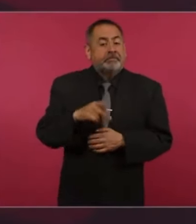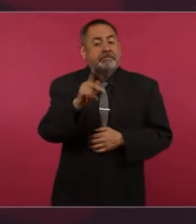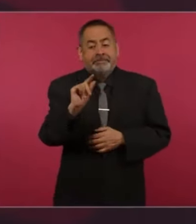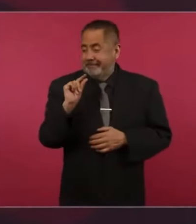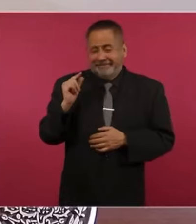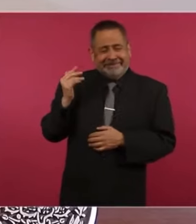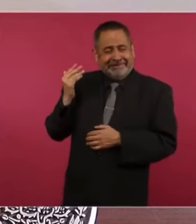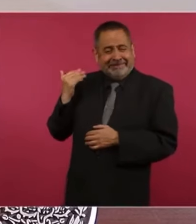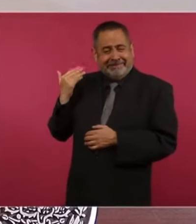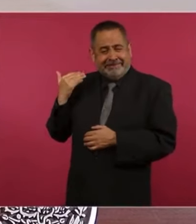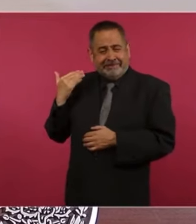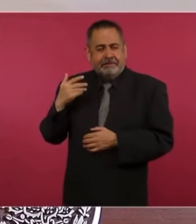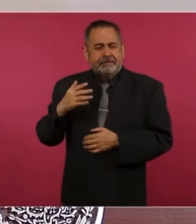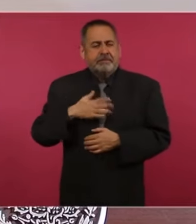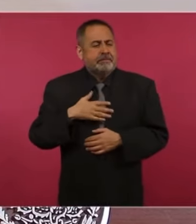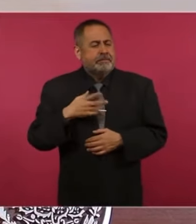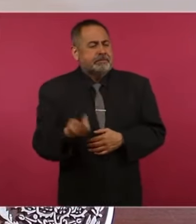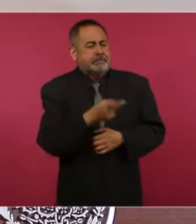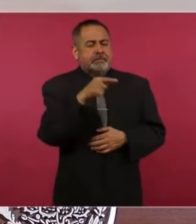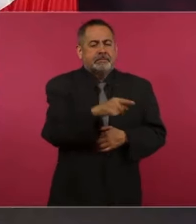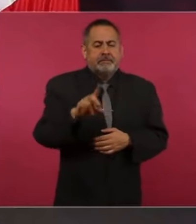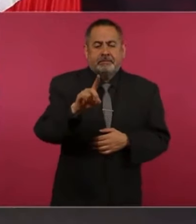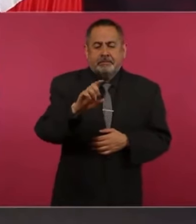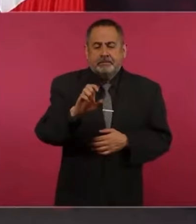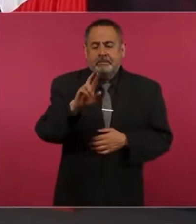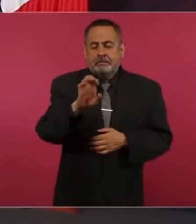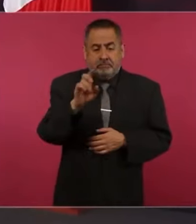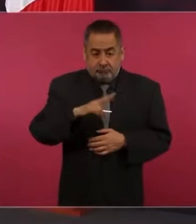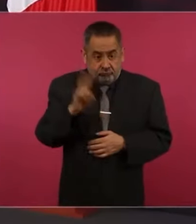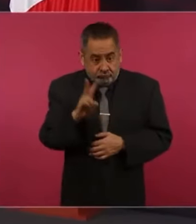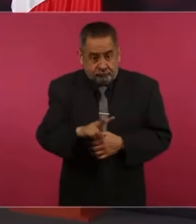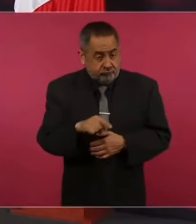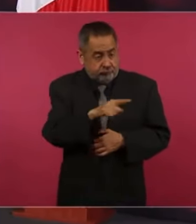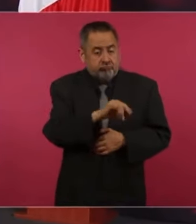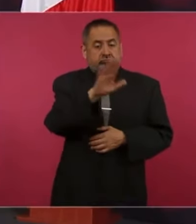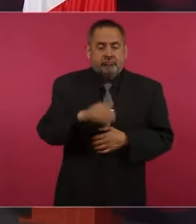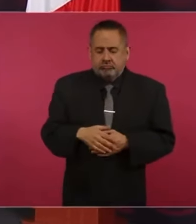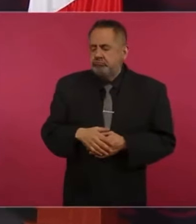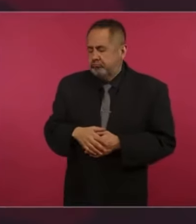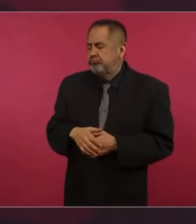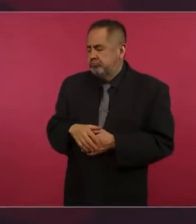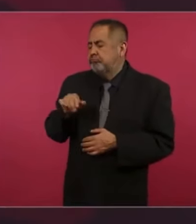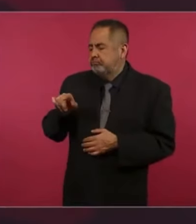días le preguntan a Derbez si es cierto, si era cierto y dice sí,